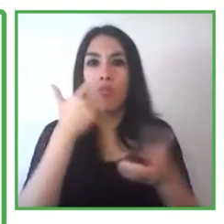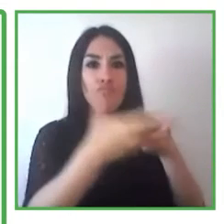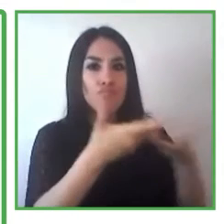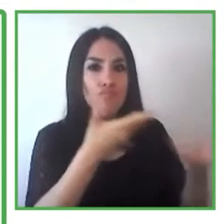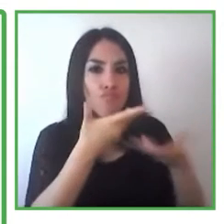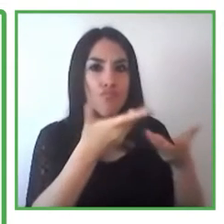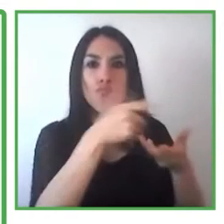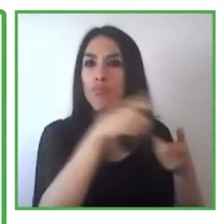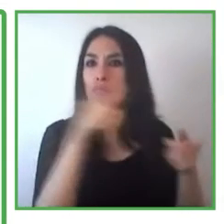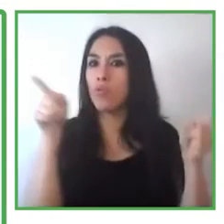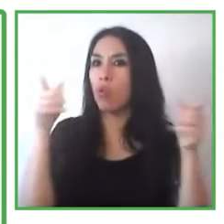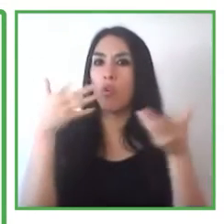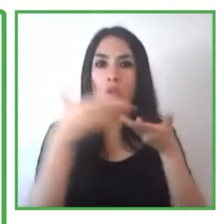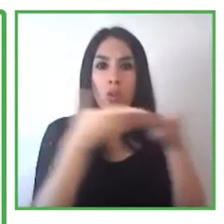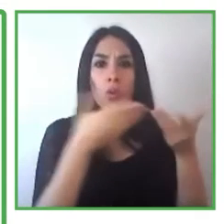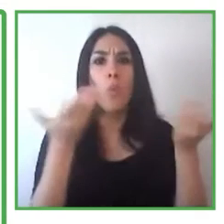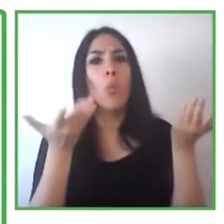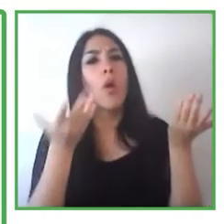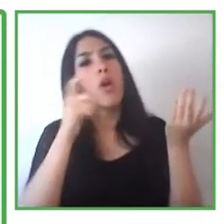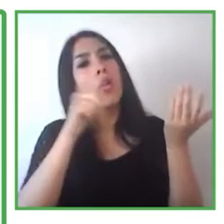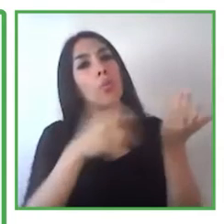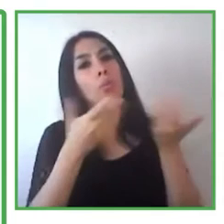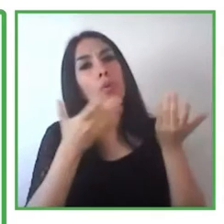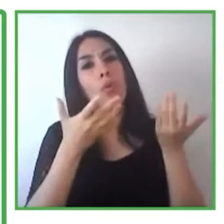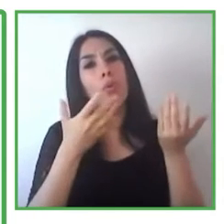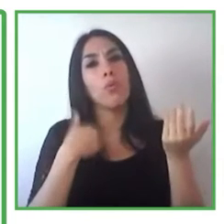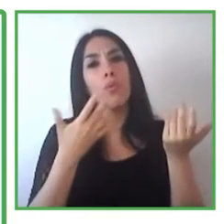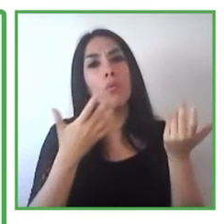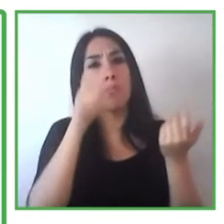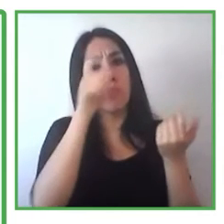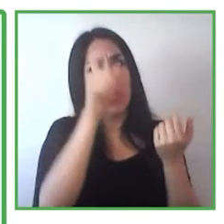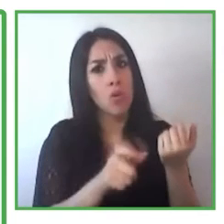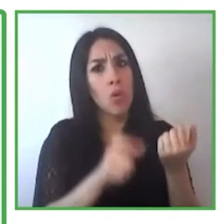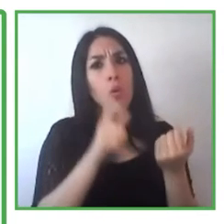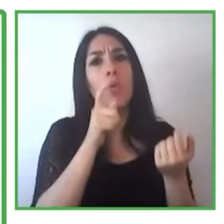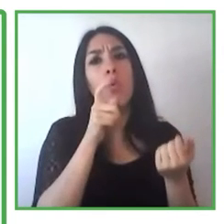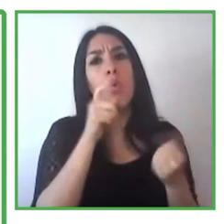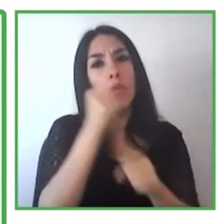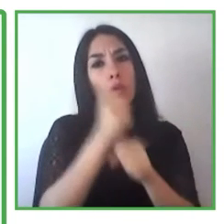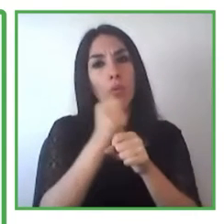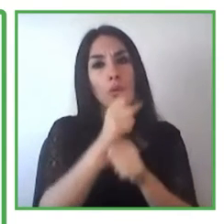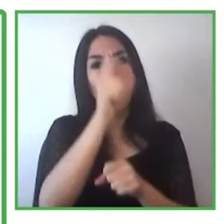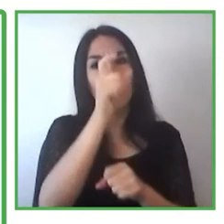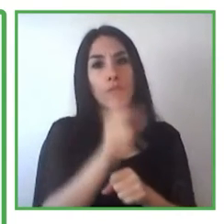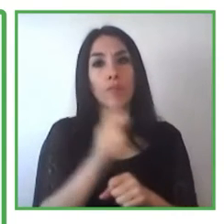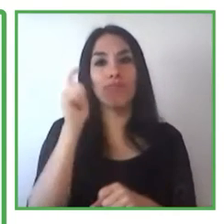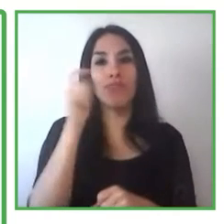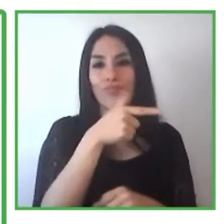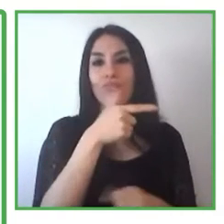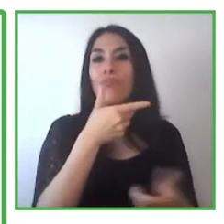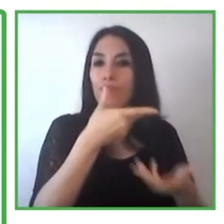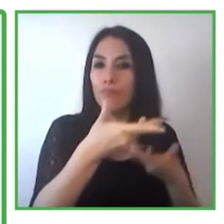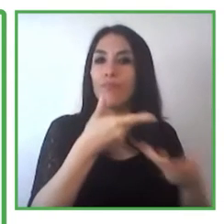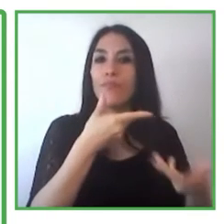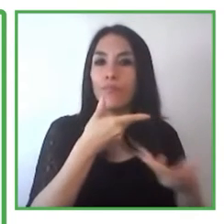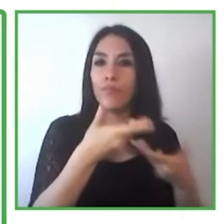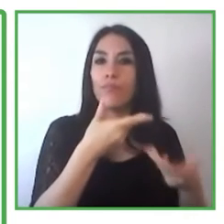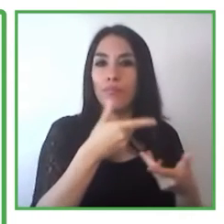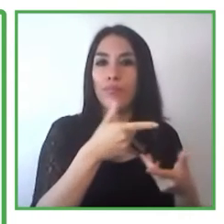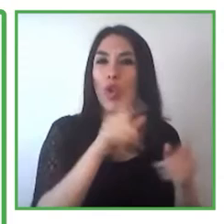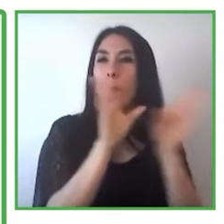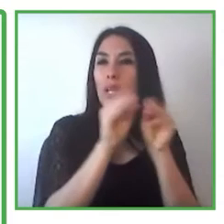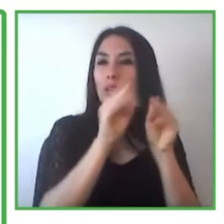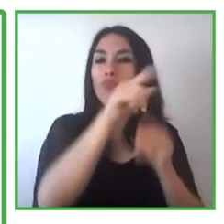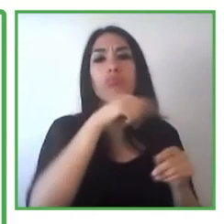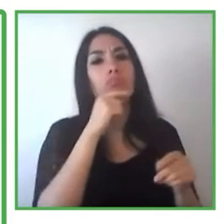se levanta o se diseña un perfil de puesto y se hace una relación con el perfil del puesto de la